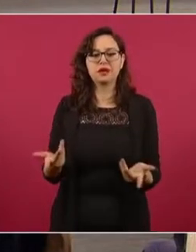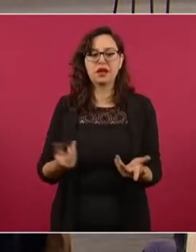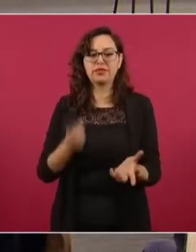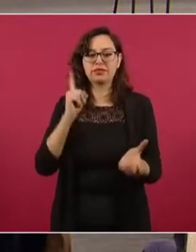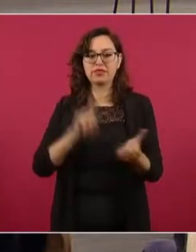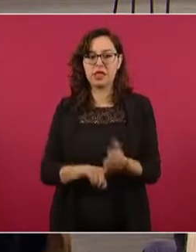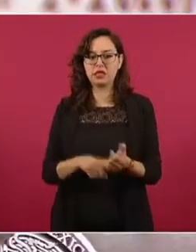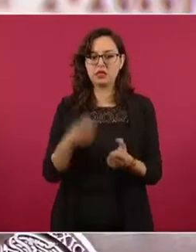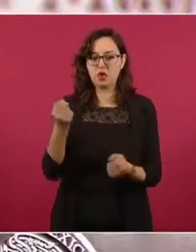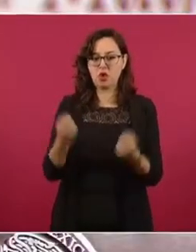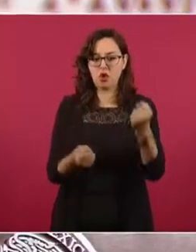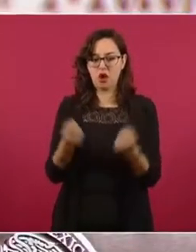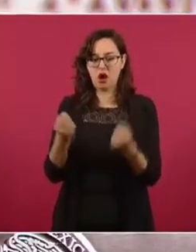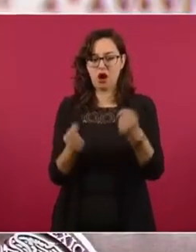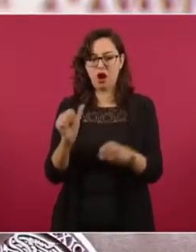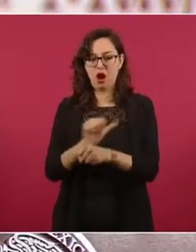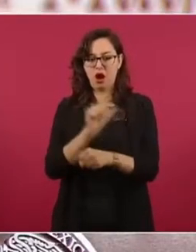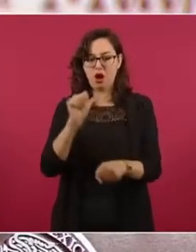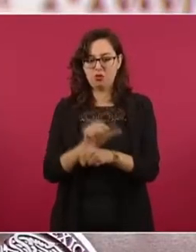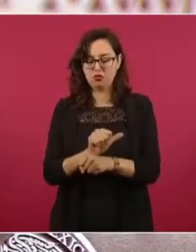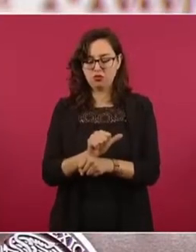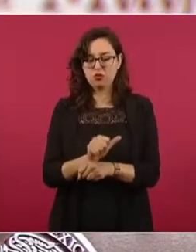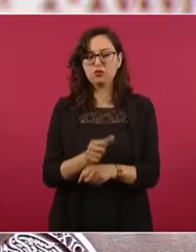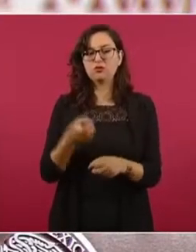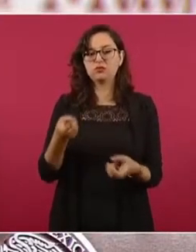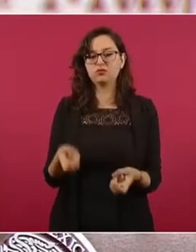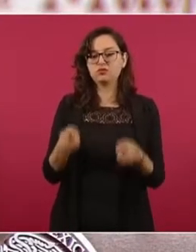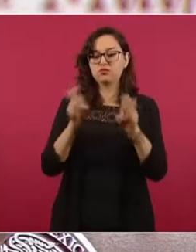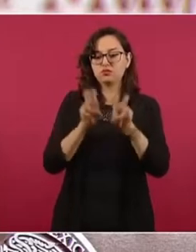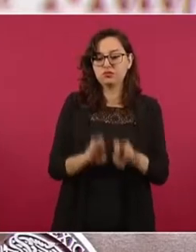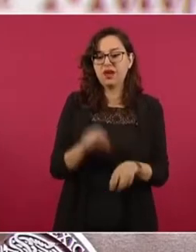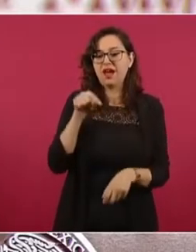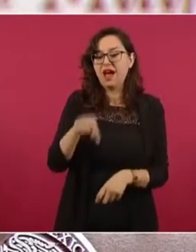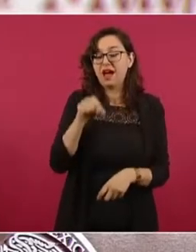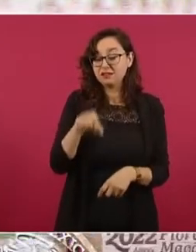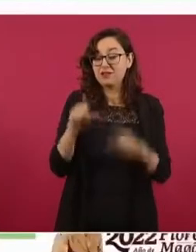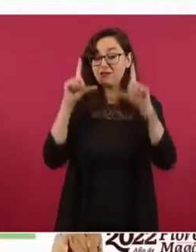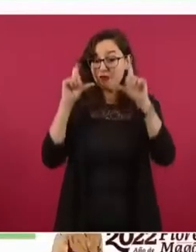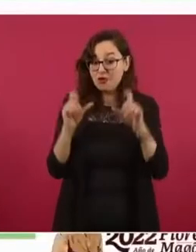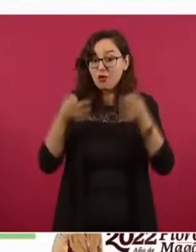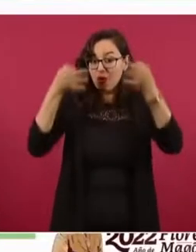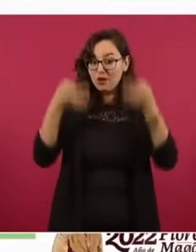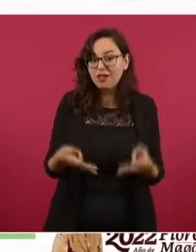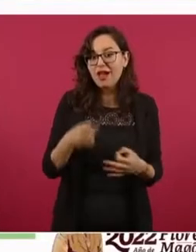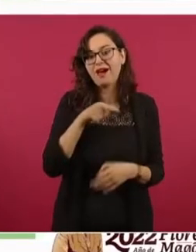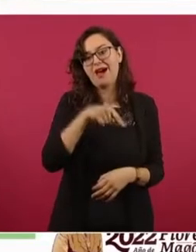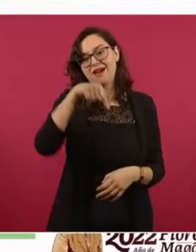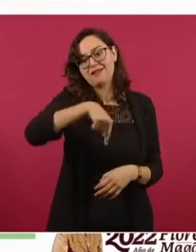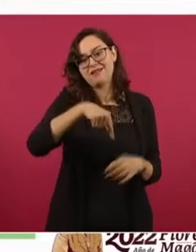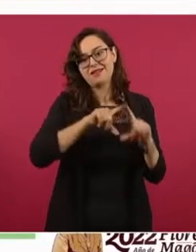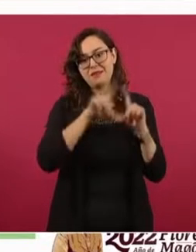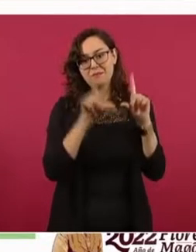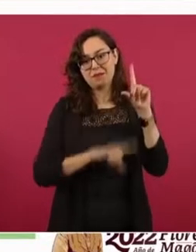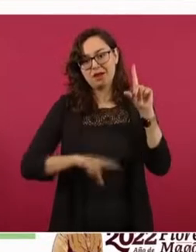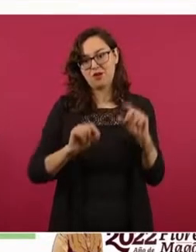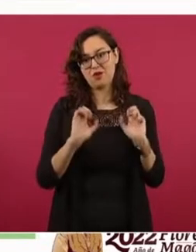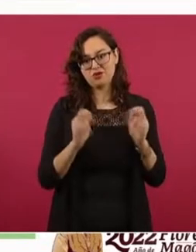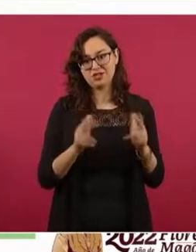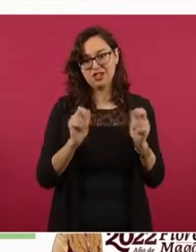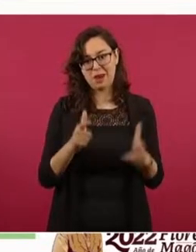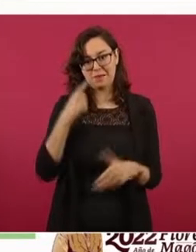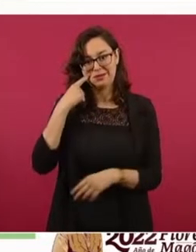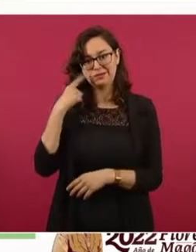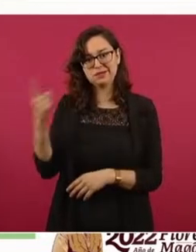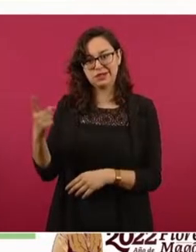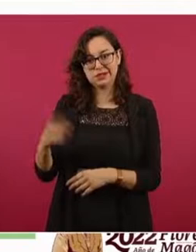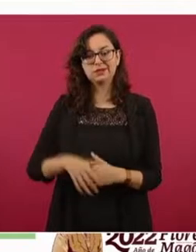vehículo. La imagen es de una gira por Tuxtla Gutiérrez, Chiapas, el 27 de agosto de 2021.